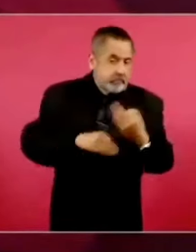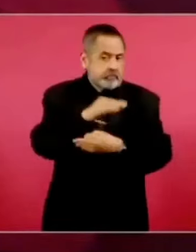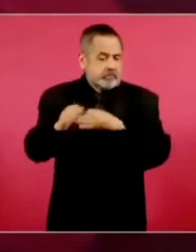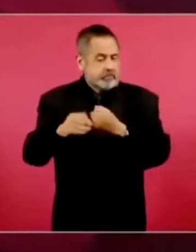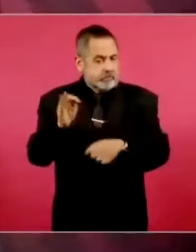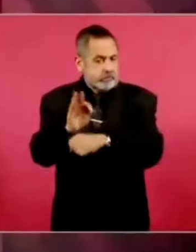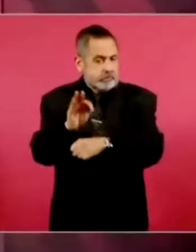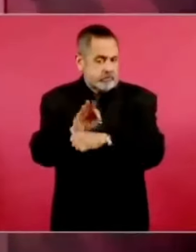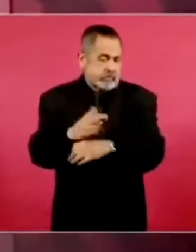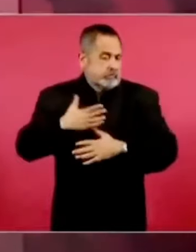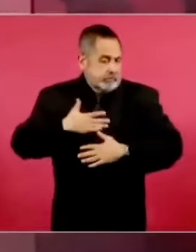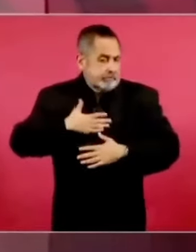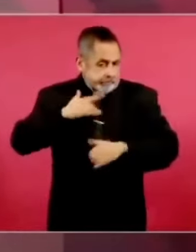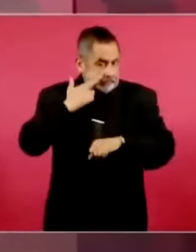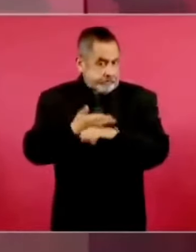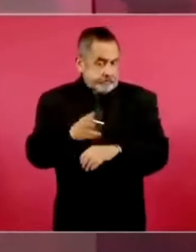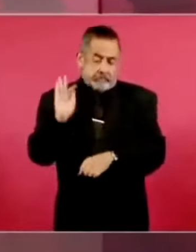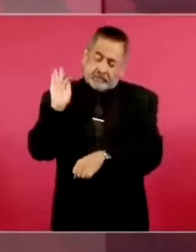responsabilidad.